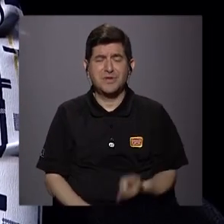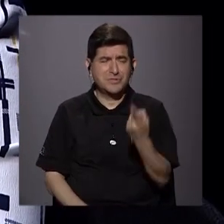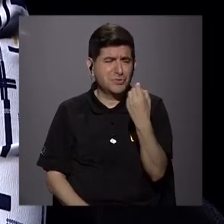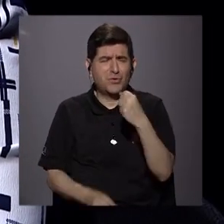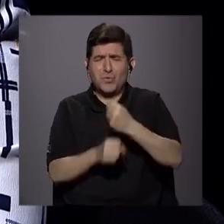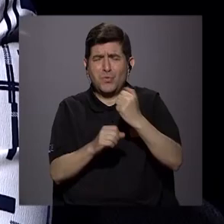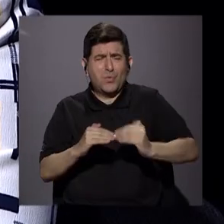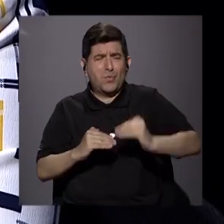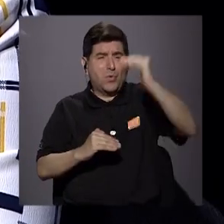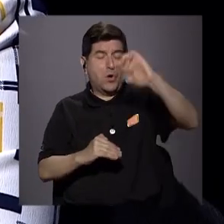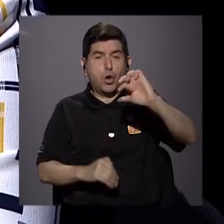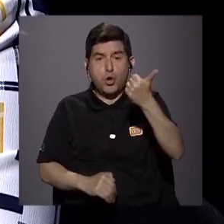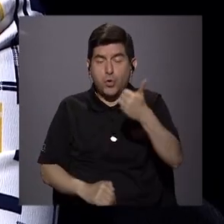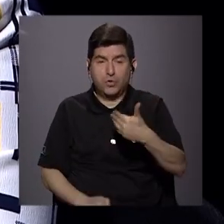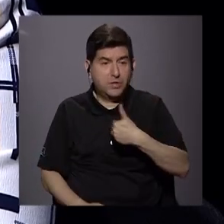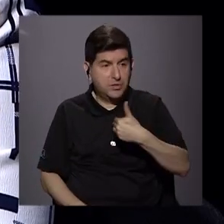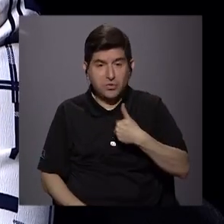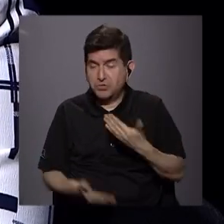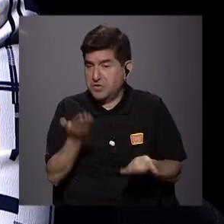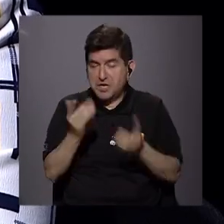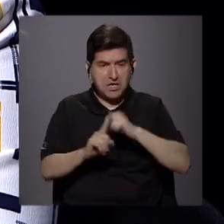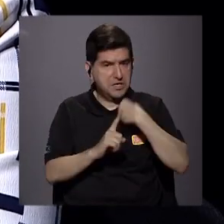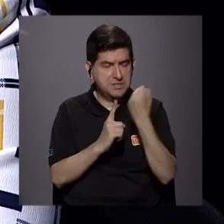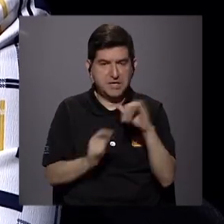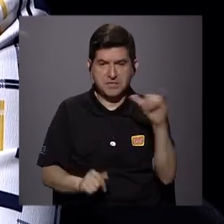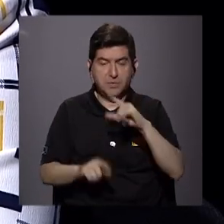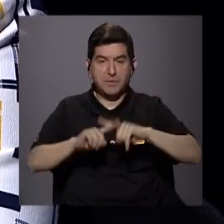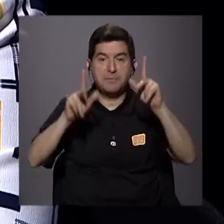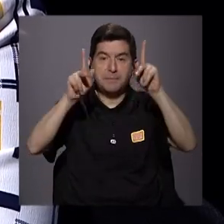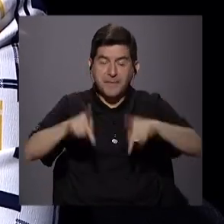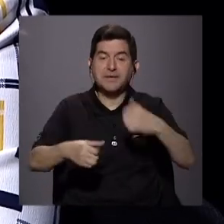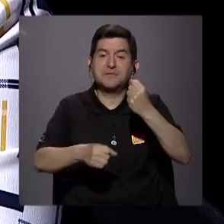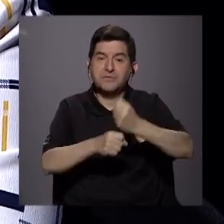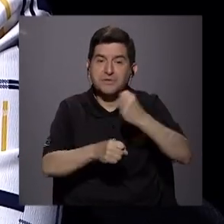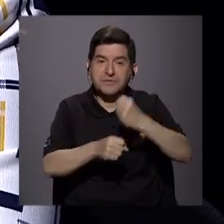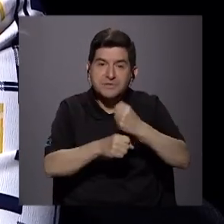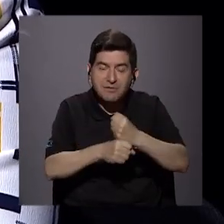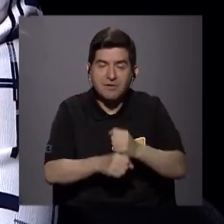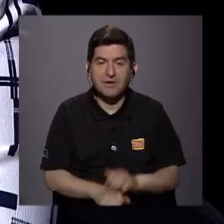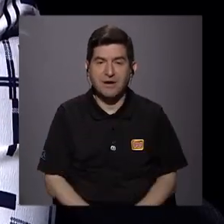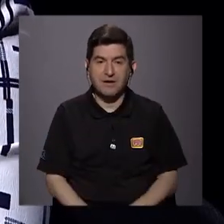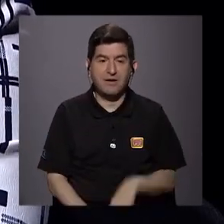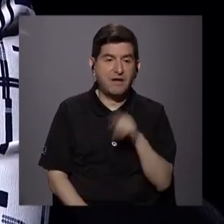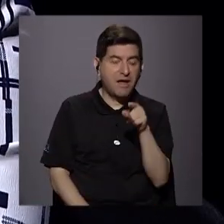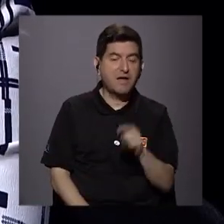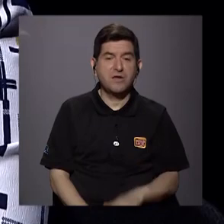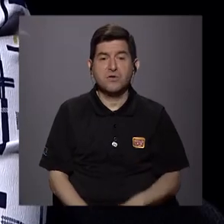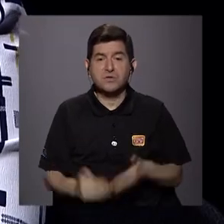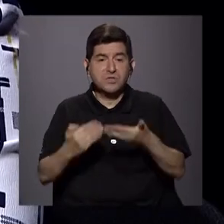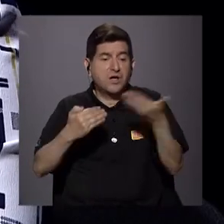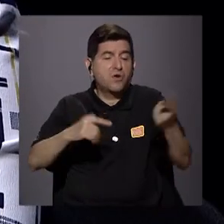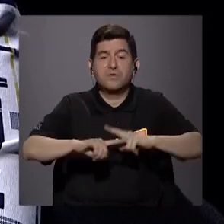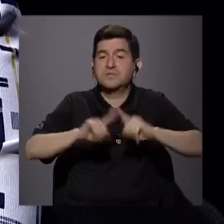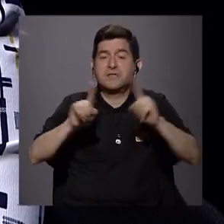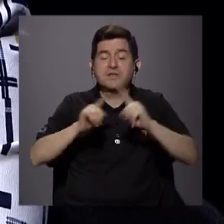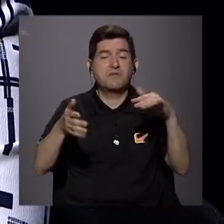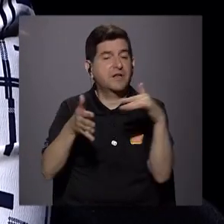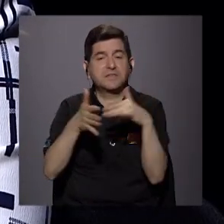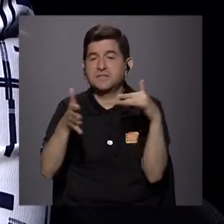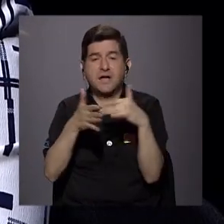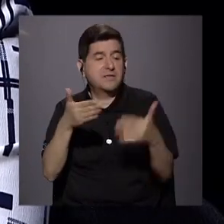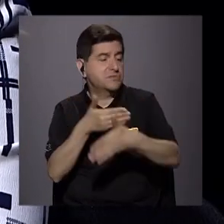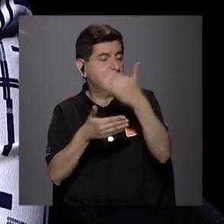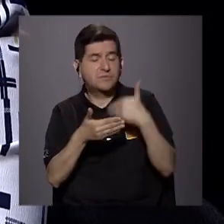desempleo, y hay otras que a pesar de que no tienen altos niveles de desempleo, las personas están trabajando en labores diferentes a las que estudiaron,